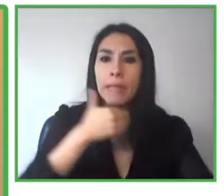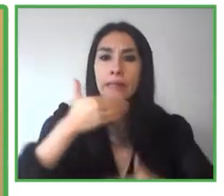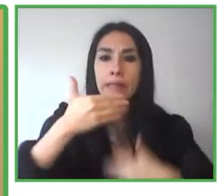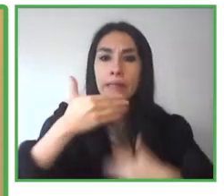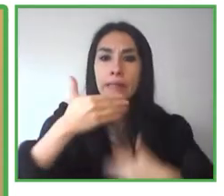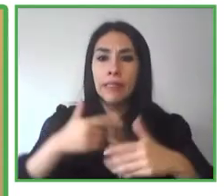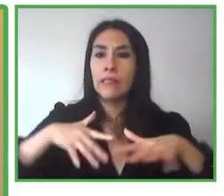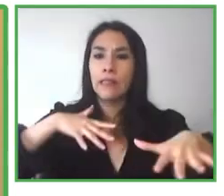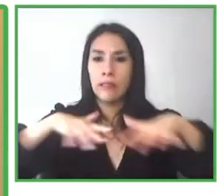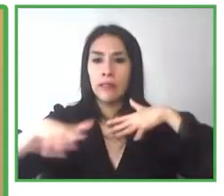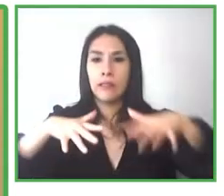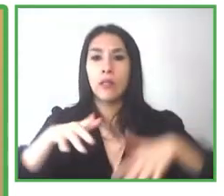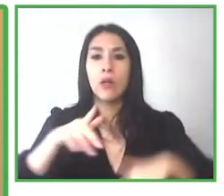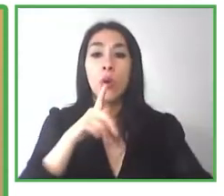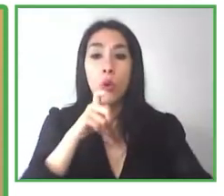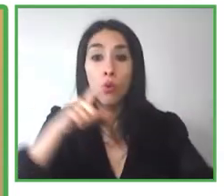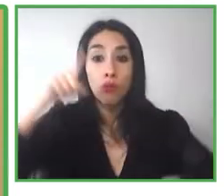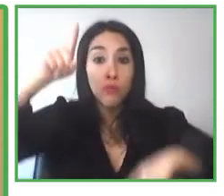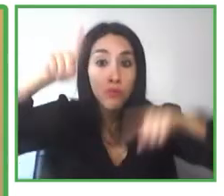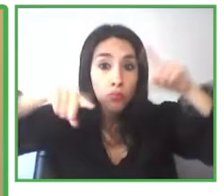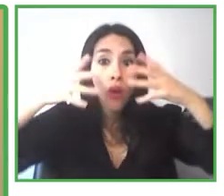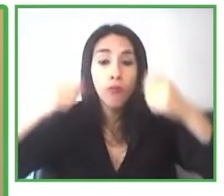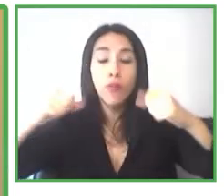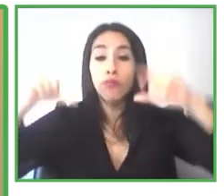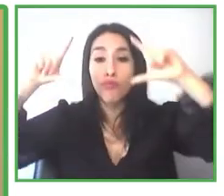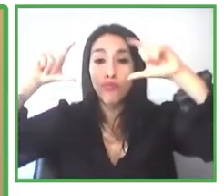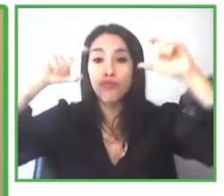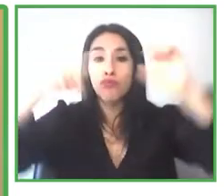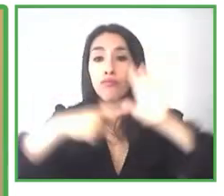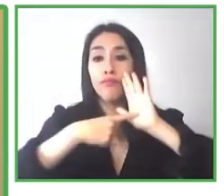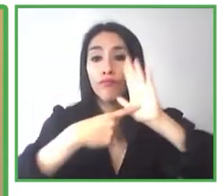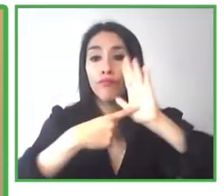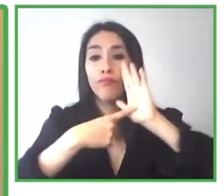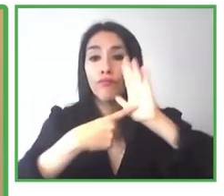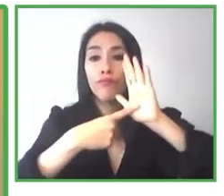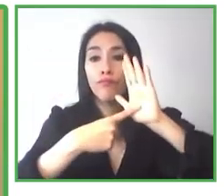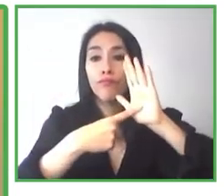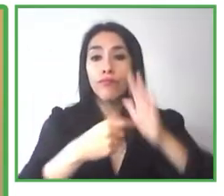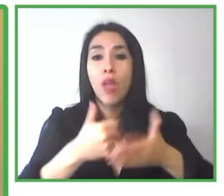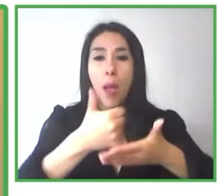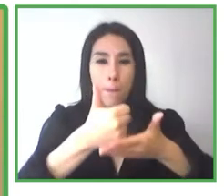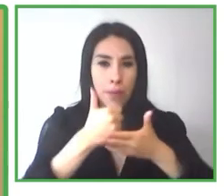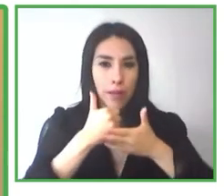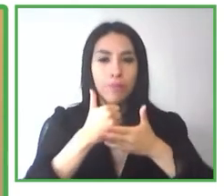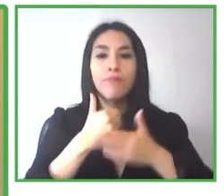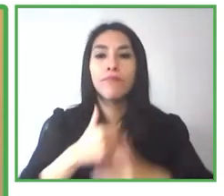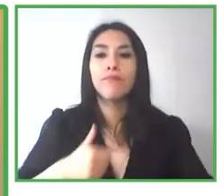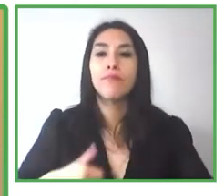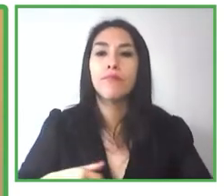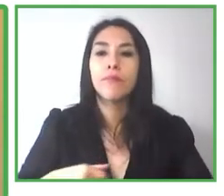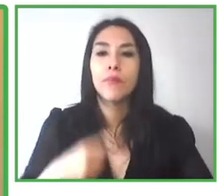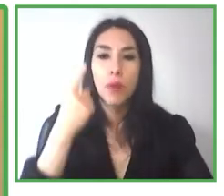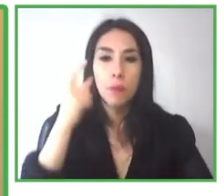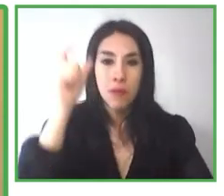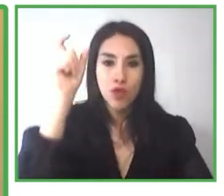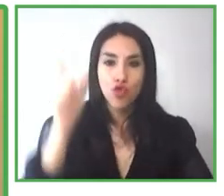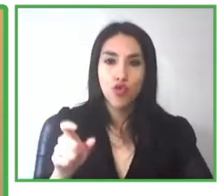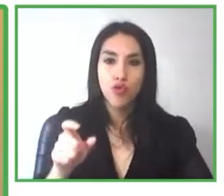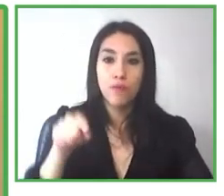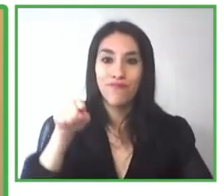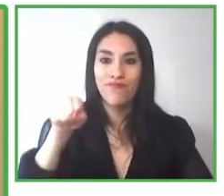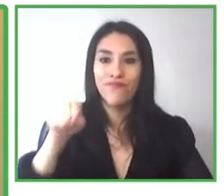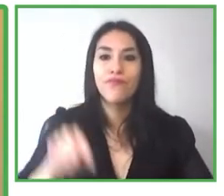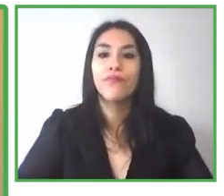lo que Seeing AI es el día de hoy y tenemos un video que explica cómo uno de nuestros usuarios está